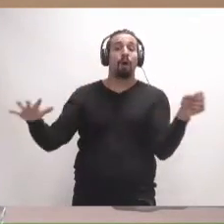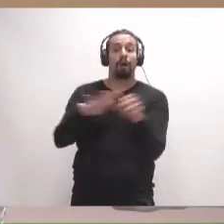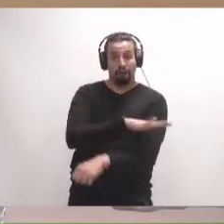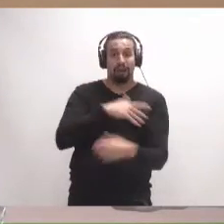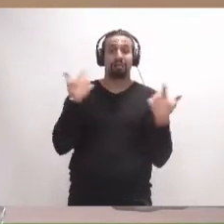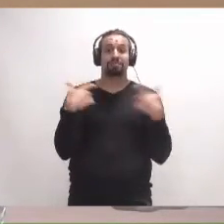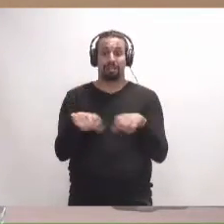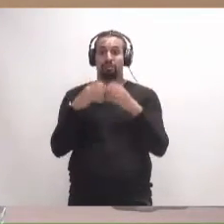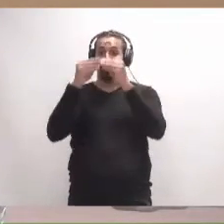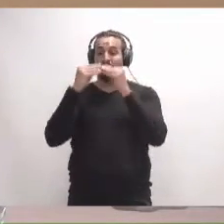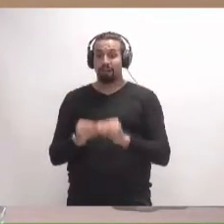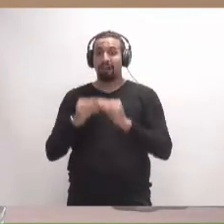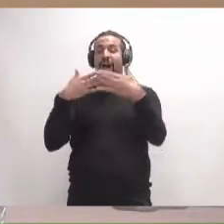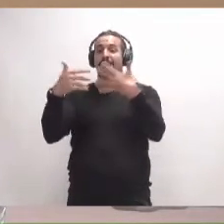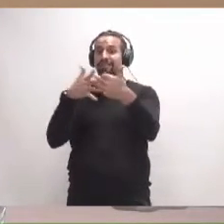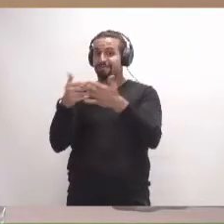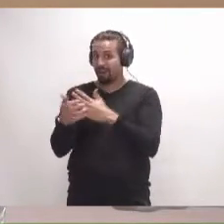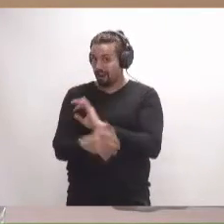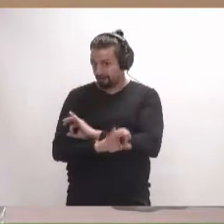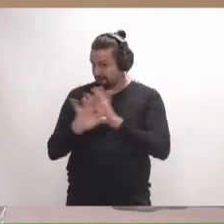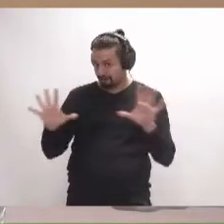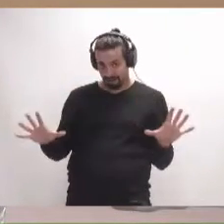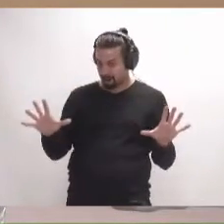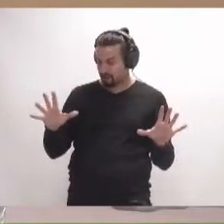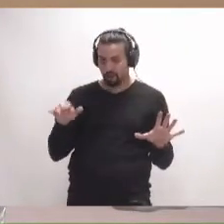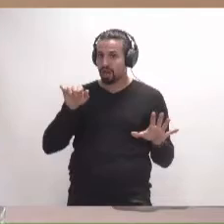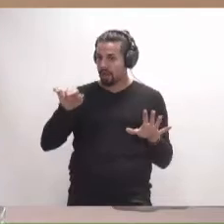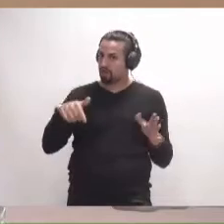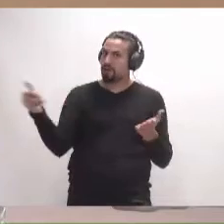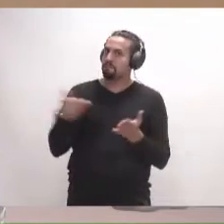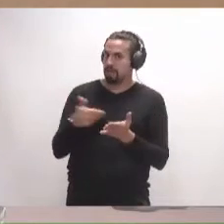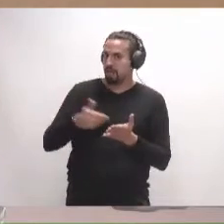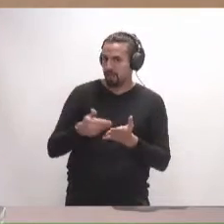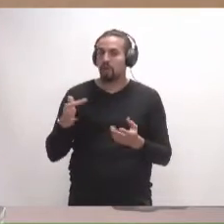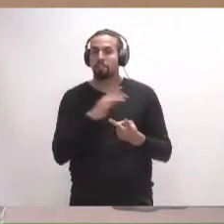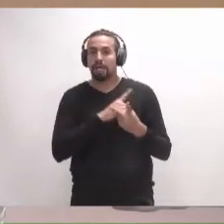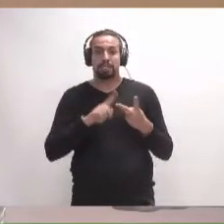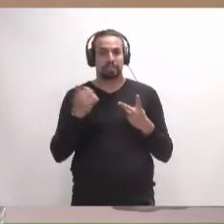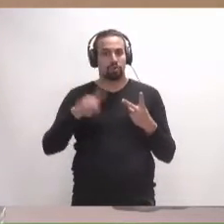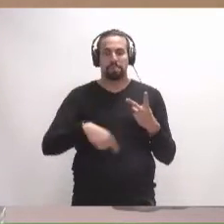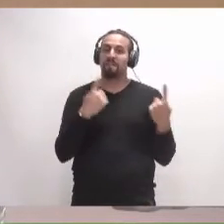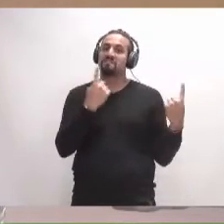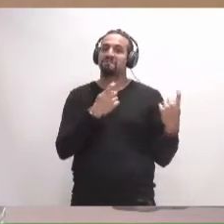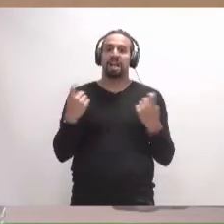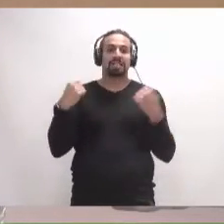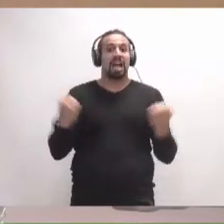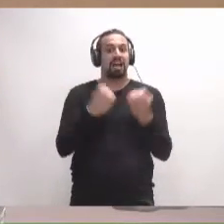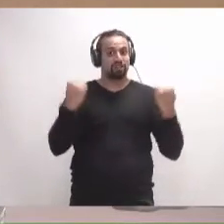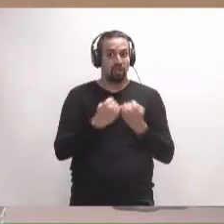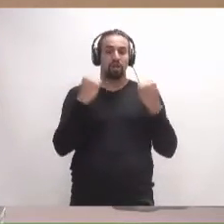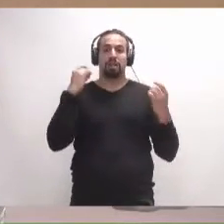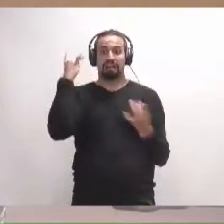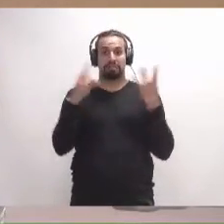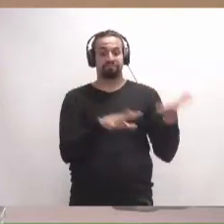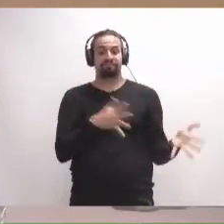ayuda al sector artesanal, que está claro que está clamando por esa ayuda, y, en segundo lugar, una falta de acción y actividad